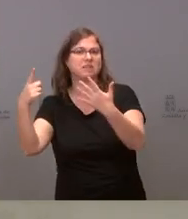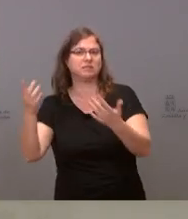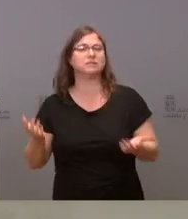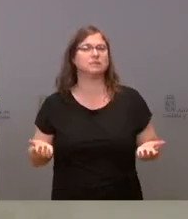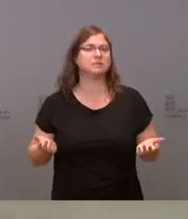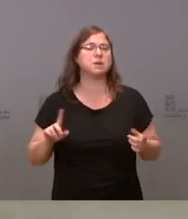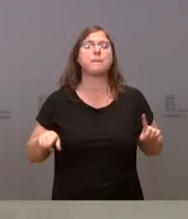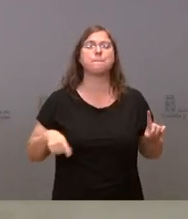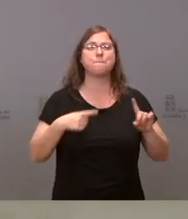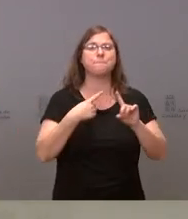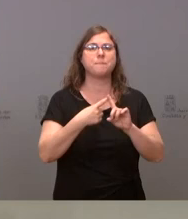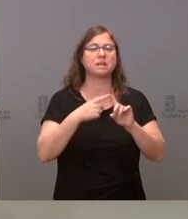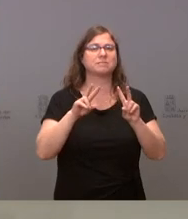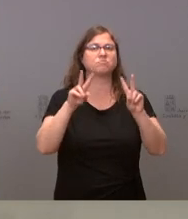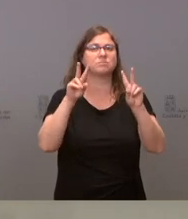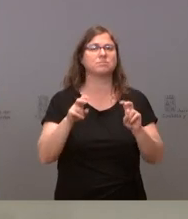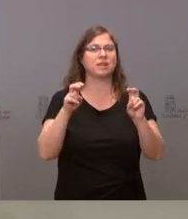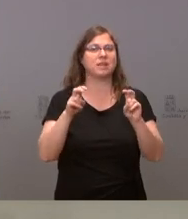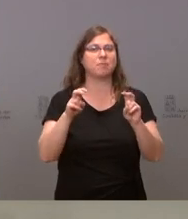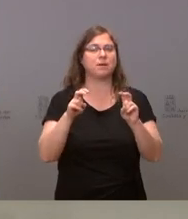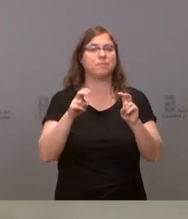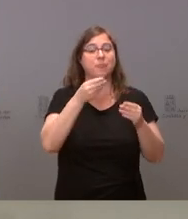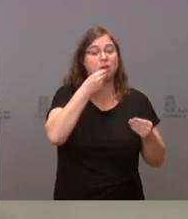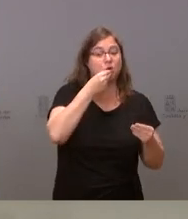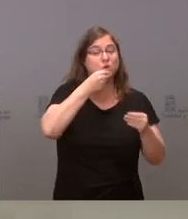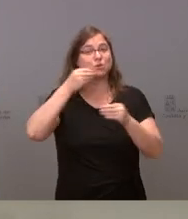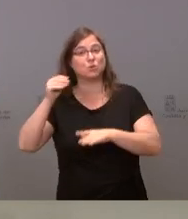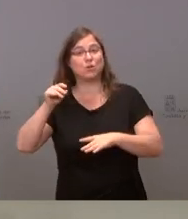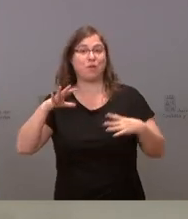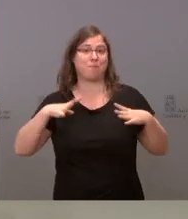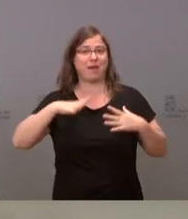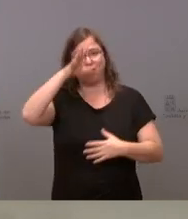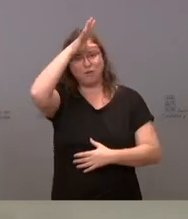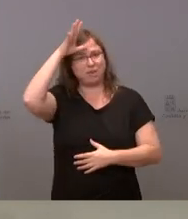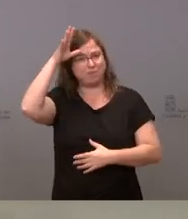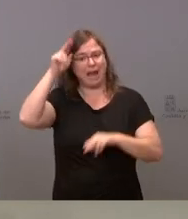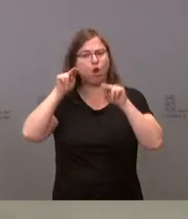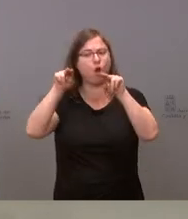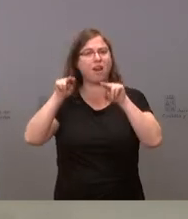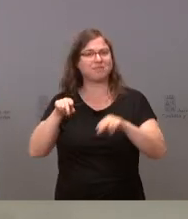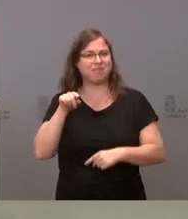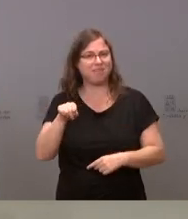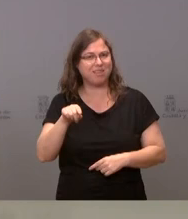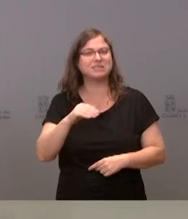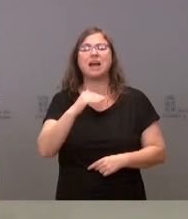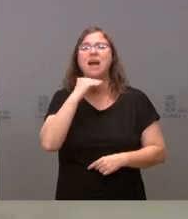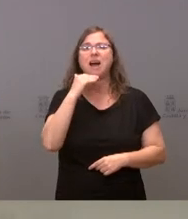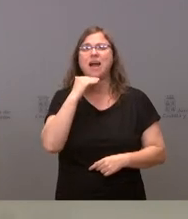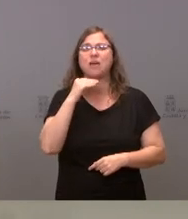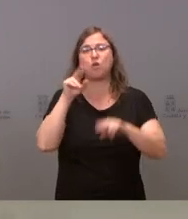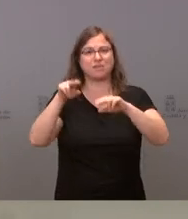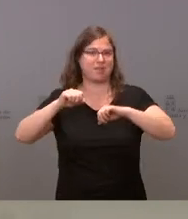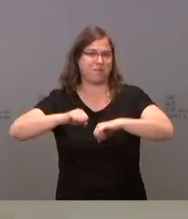Y sobre las sustituciones de verano en el personal de las residencias, si eso está provocando algún tipo de